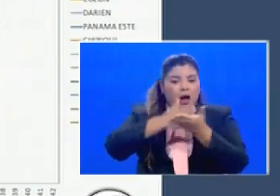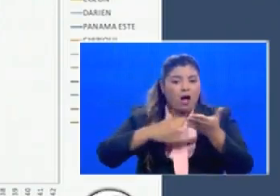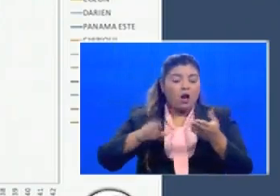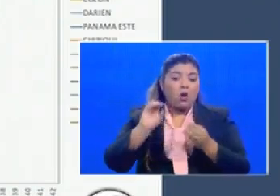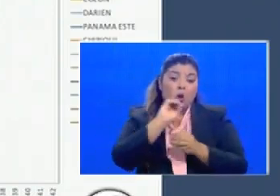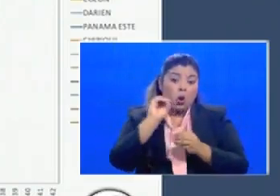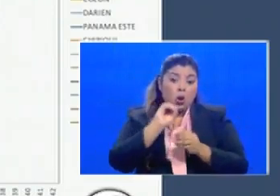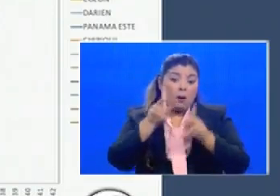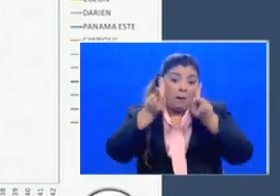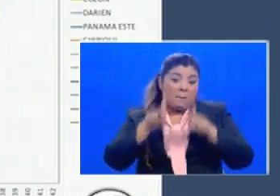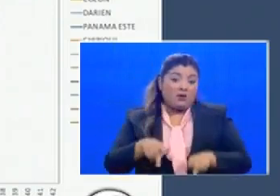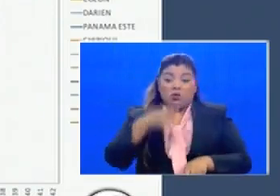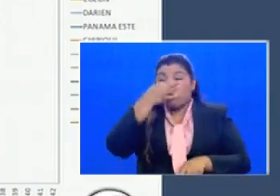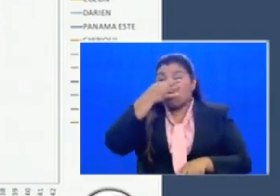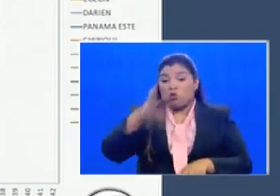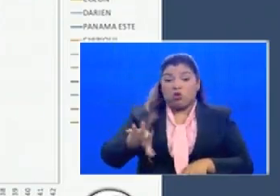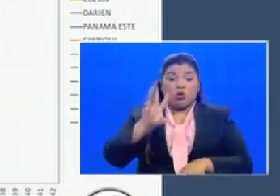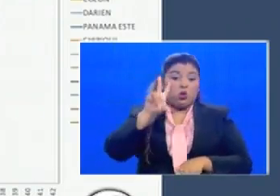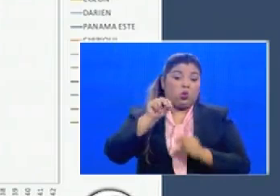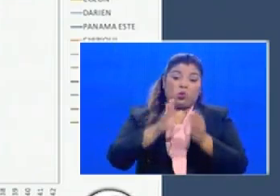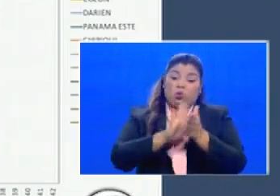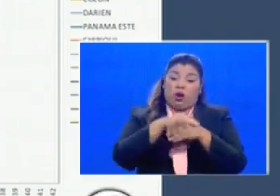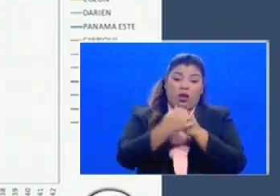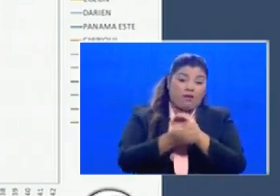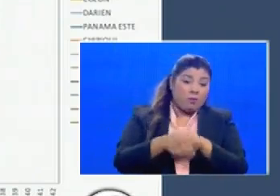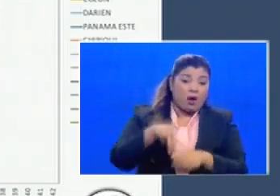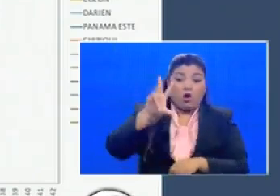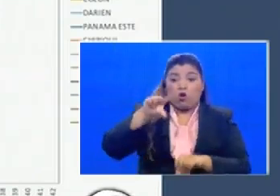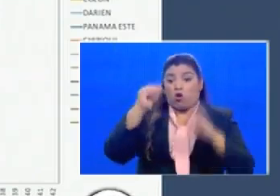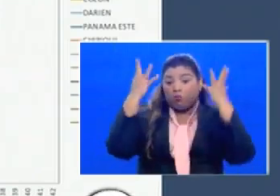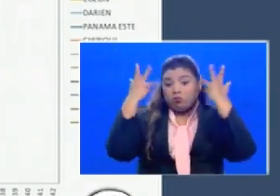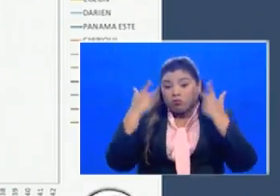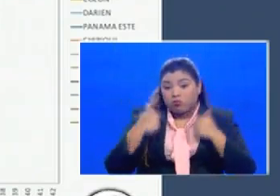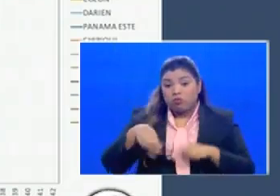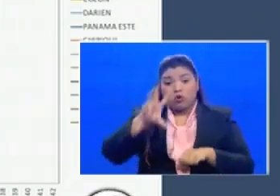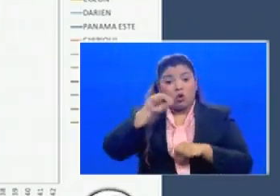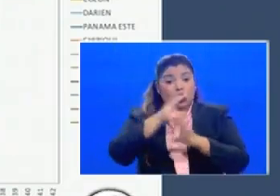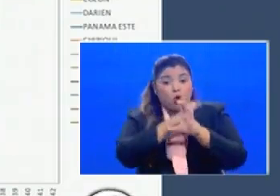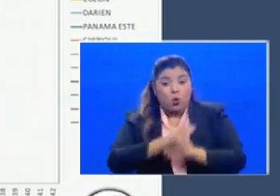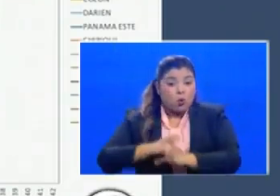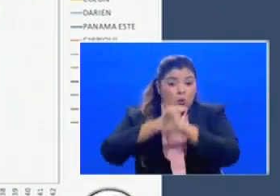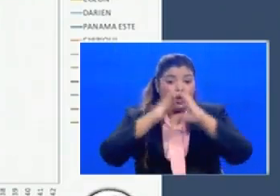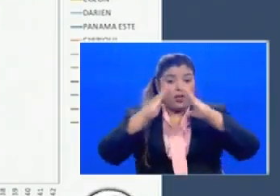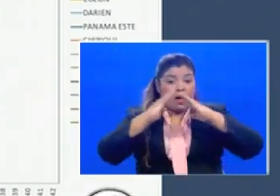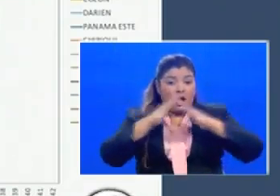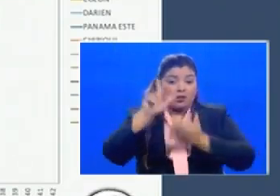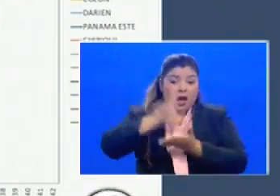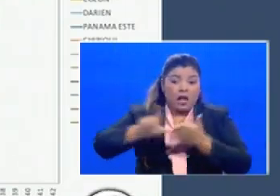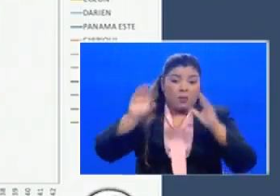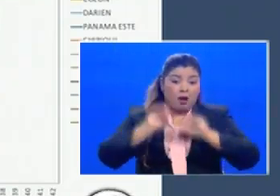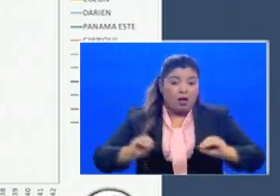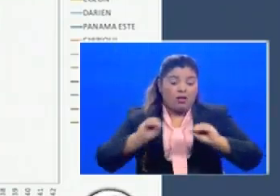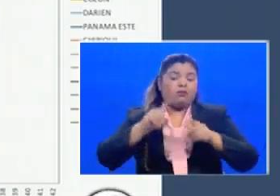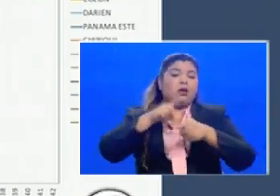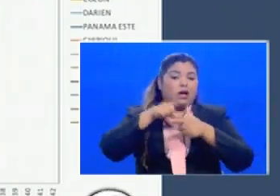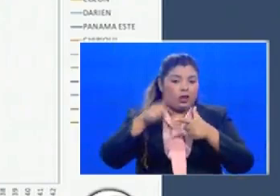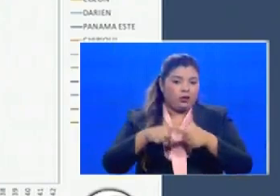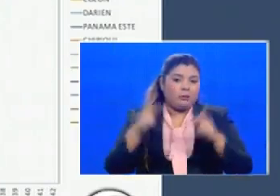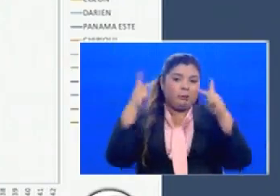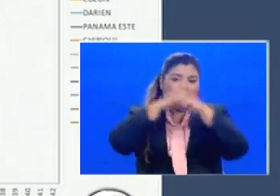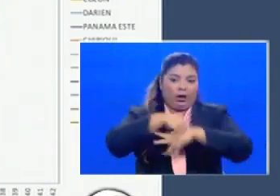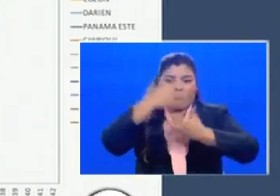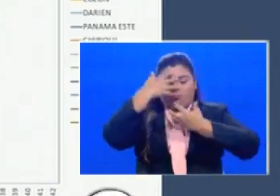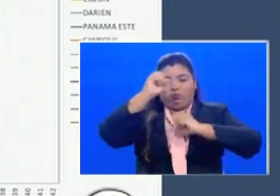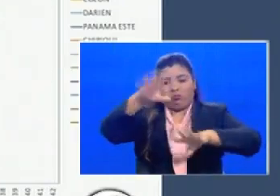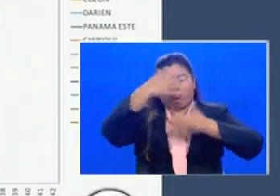higiene el seguimiento obviamente de las medidas de cuarentena pero lo que ustedes observan es que por ejemplo para la semana